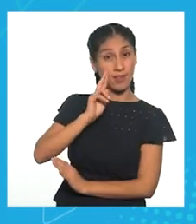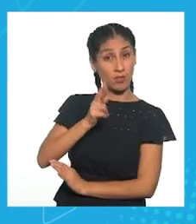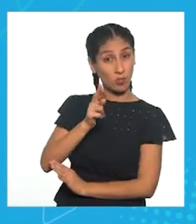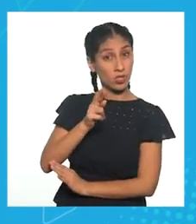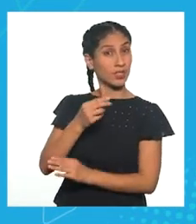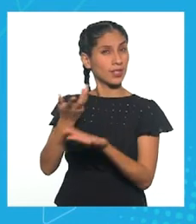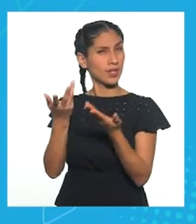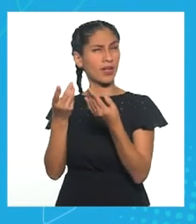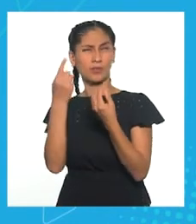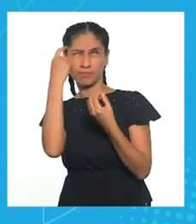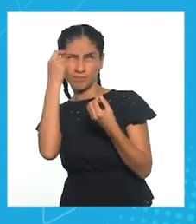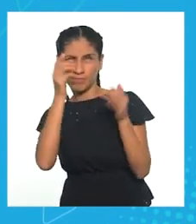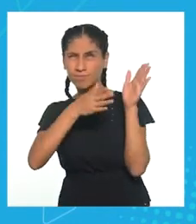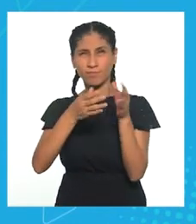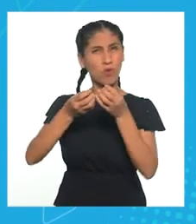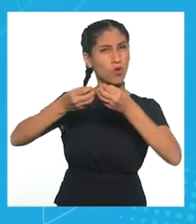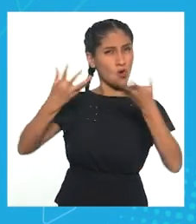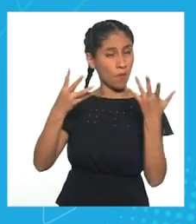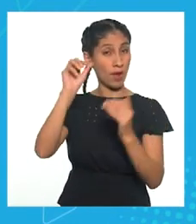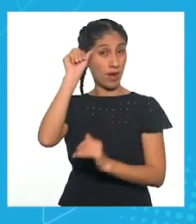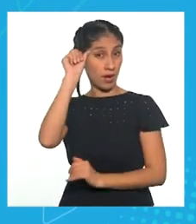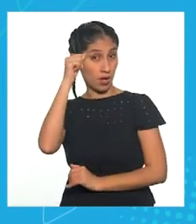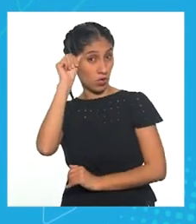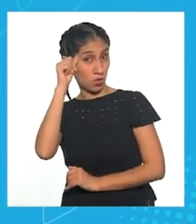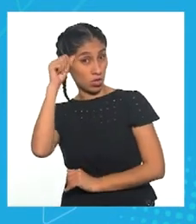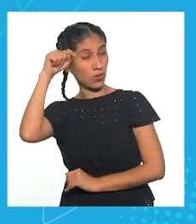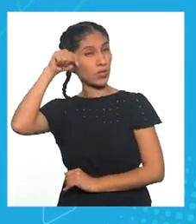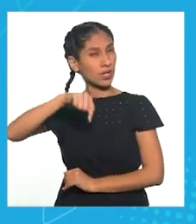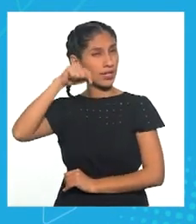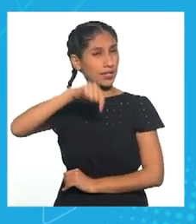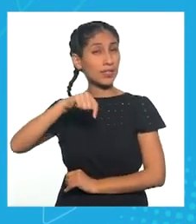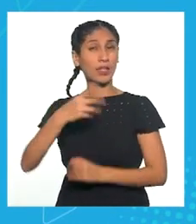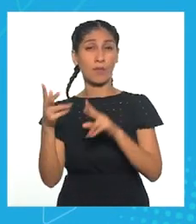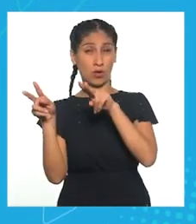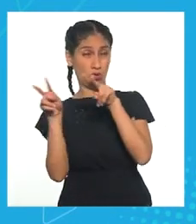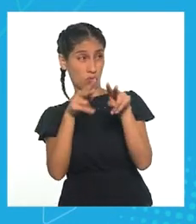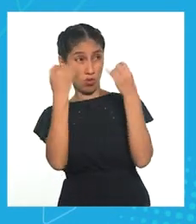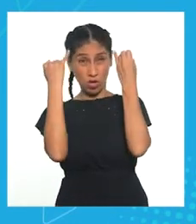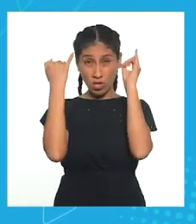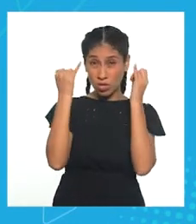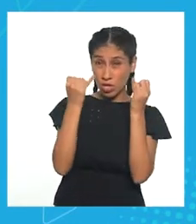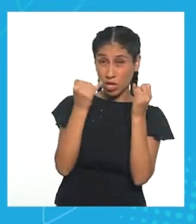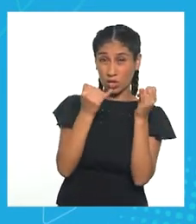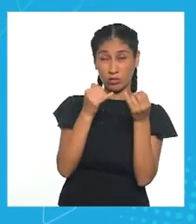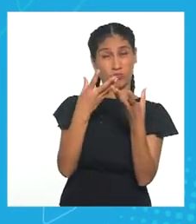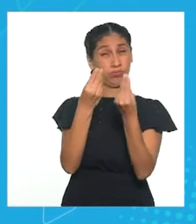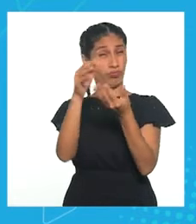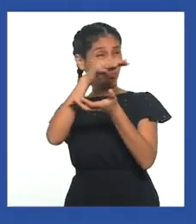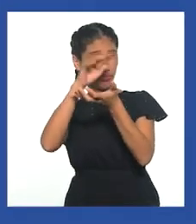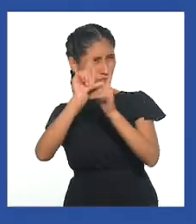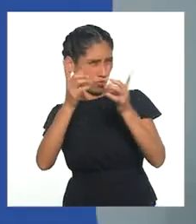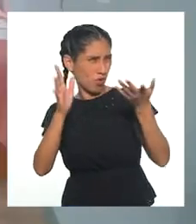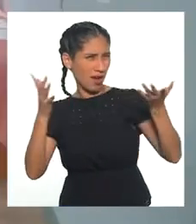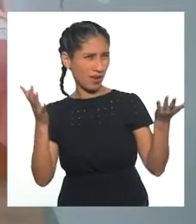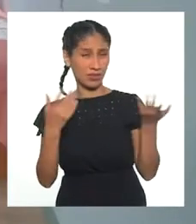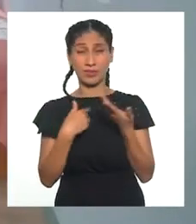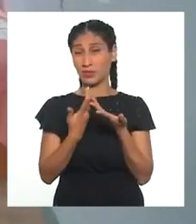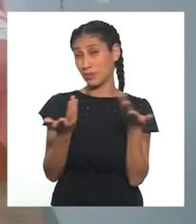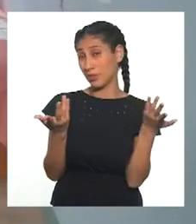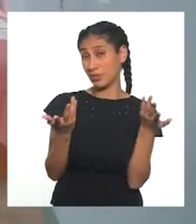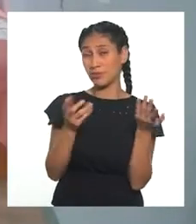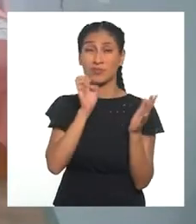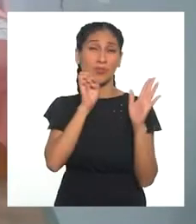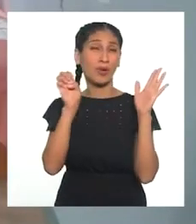soluciones que podamos ofrecer, recordando que en esta etapa no existen ideas demasiado descabelladas. ¡Ni siquiera un